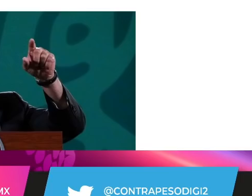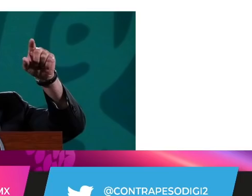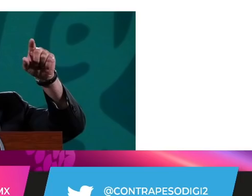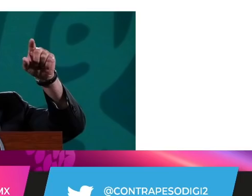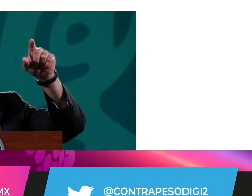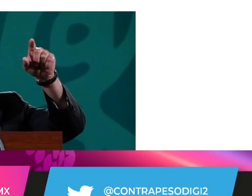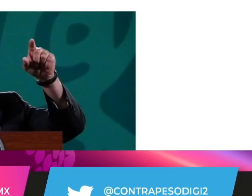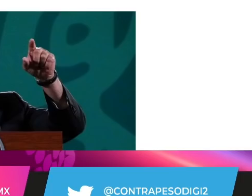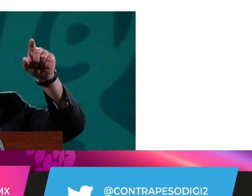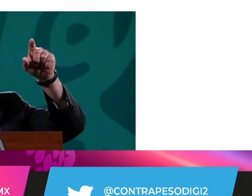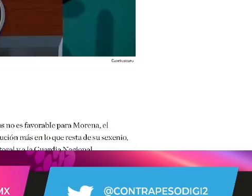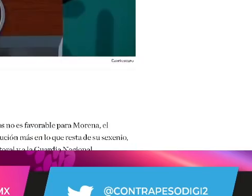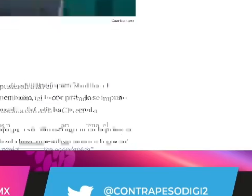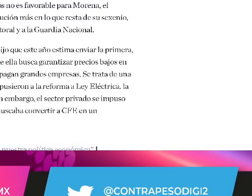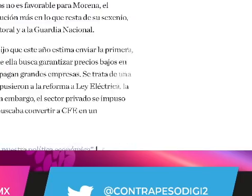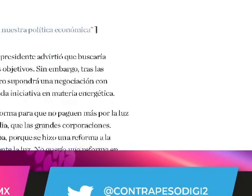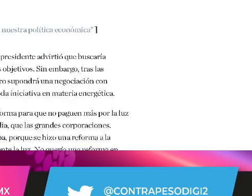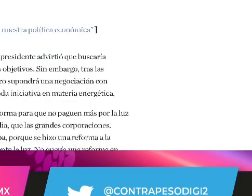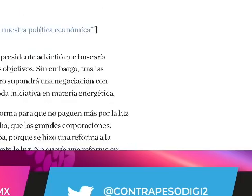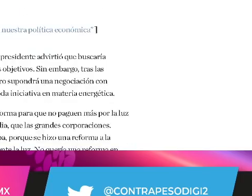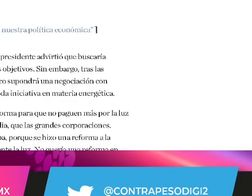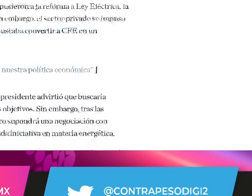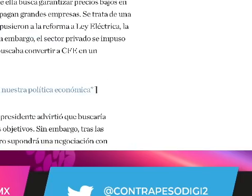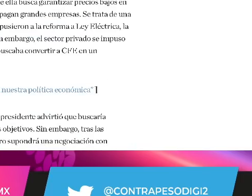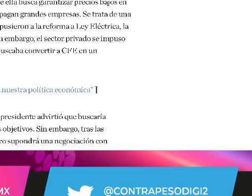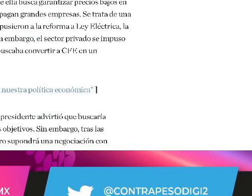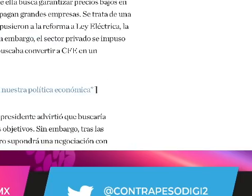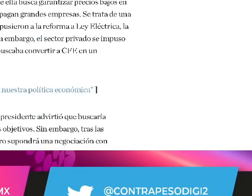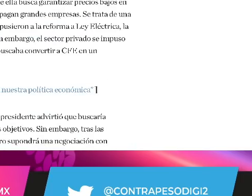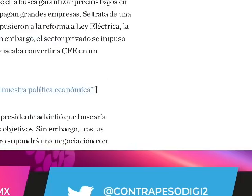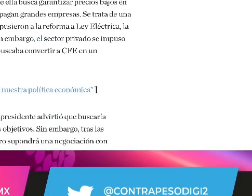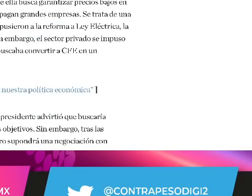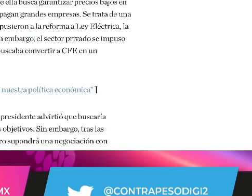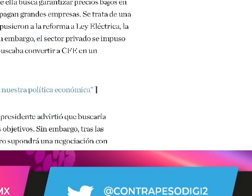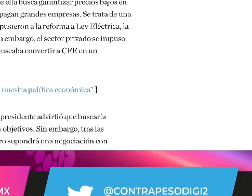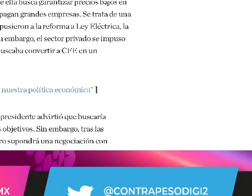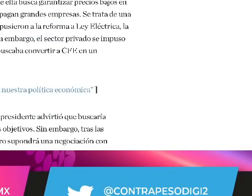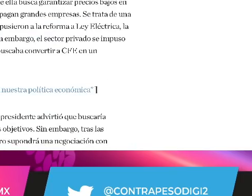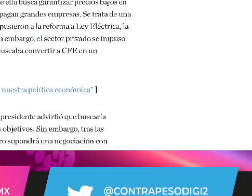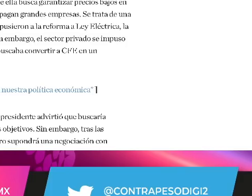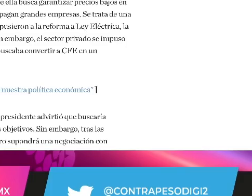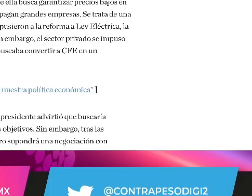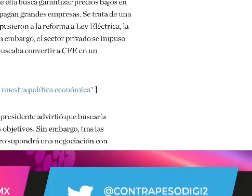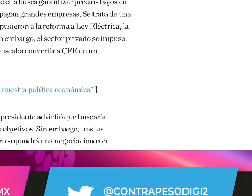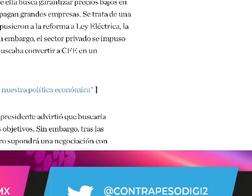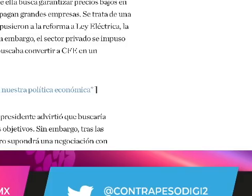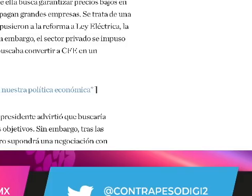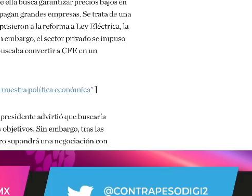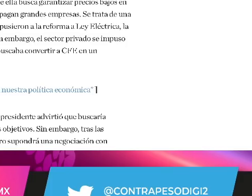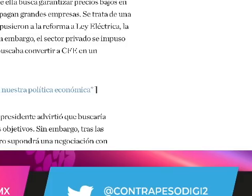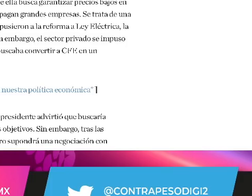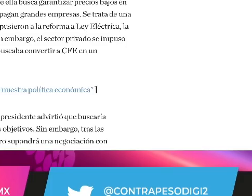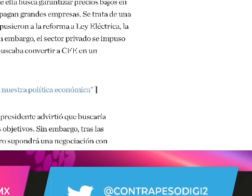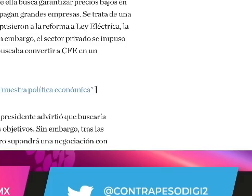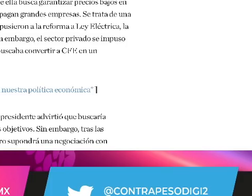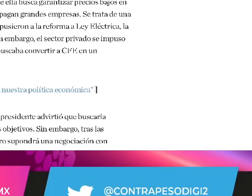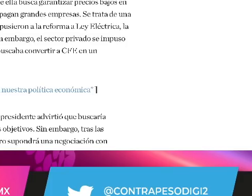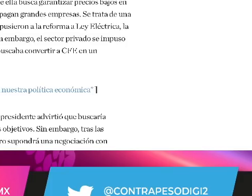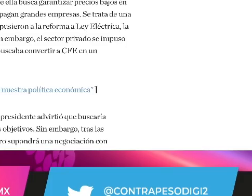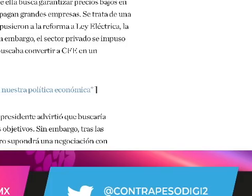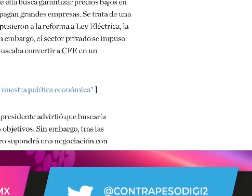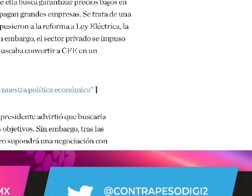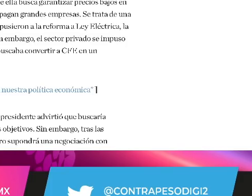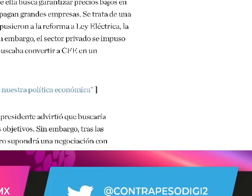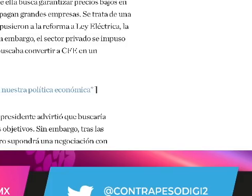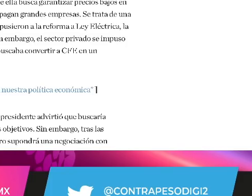la República lo hace por un bien común, y el presidente, por ejemplo, la Guardia Nacional estuvo operando en las elecciones, y si no